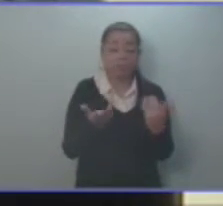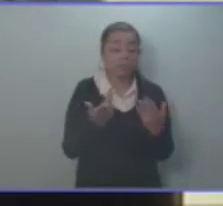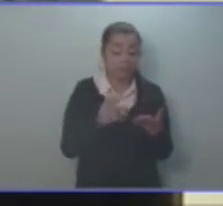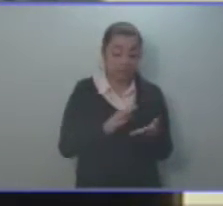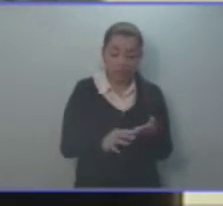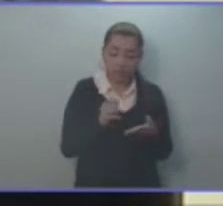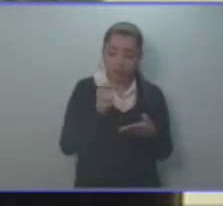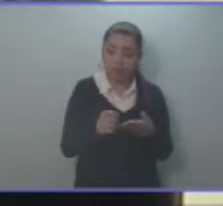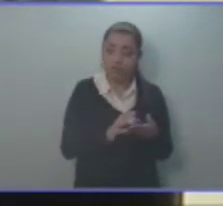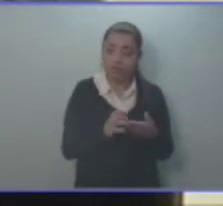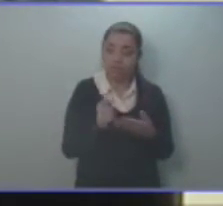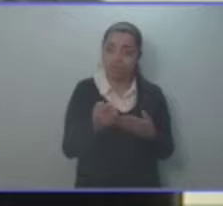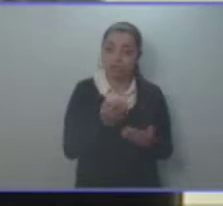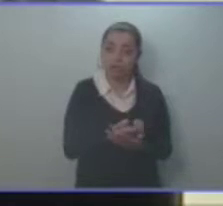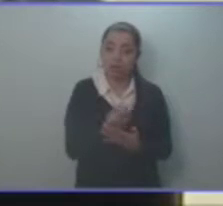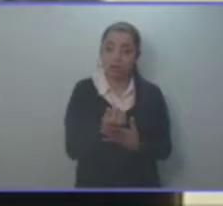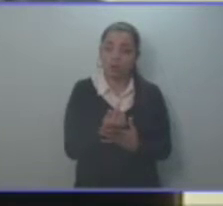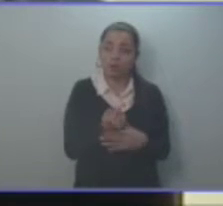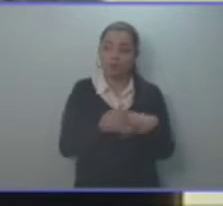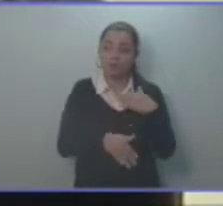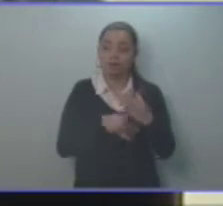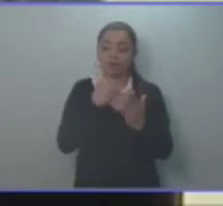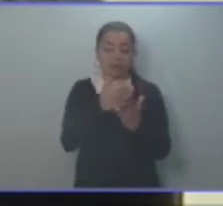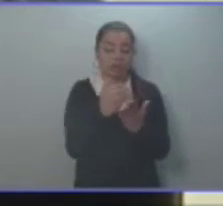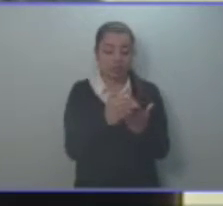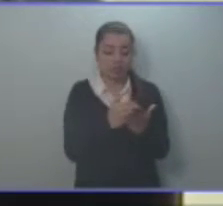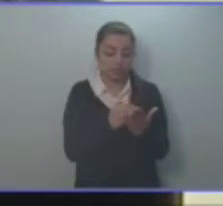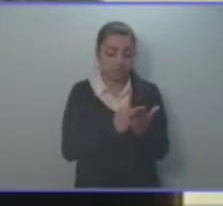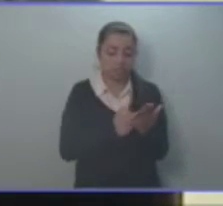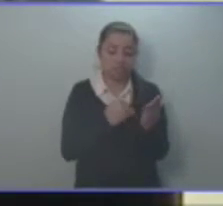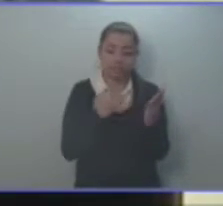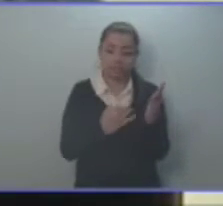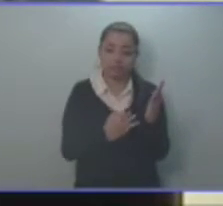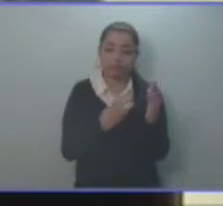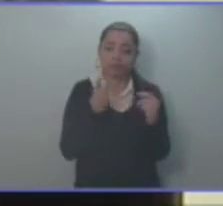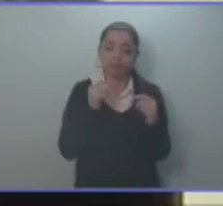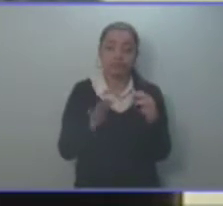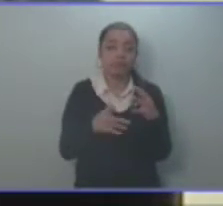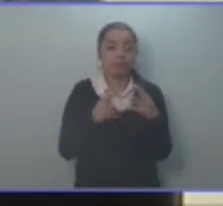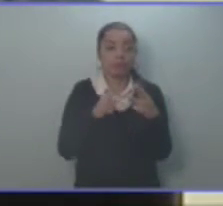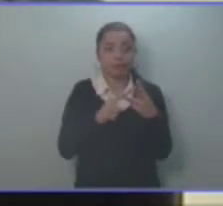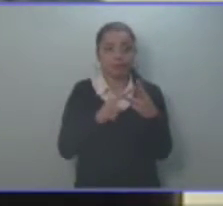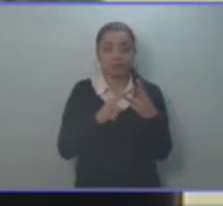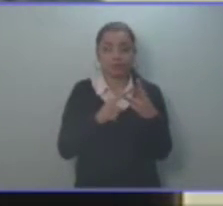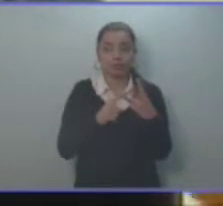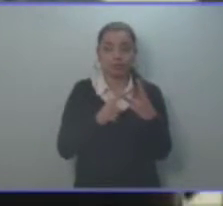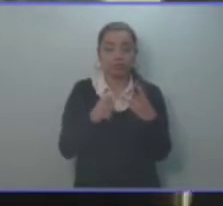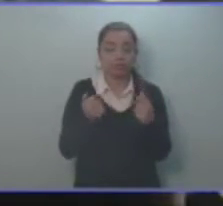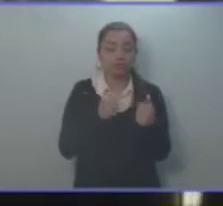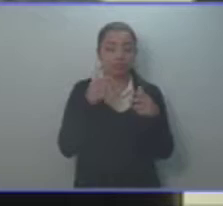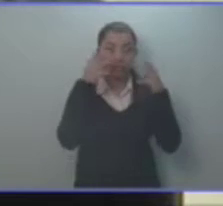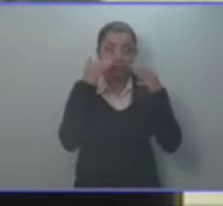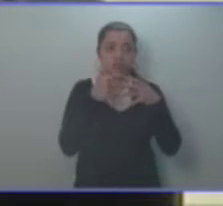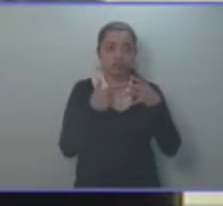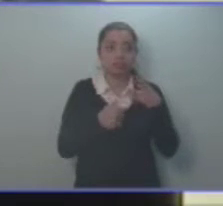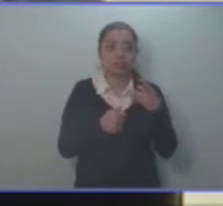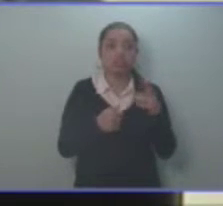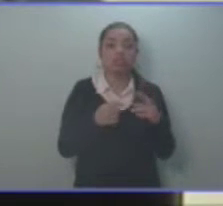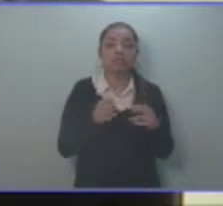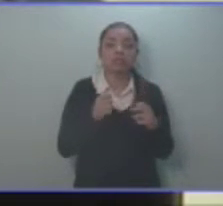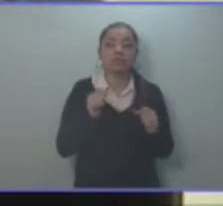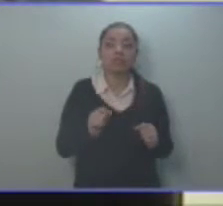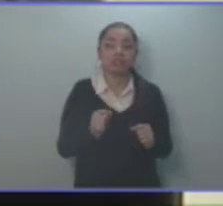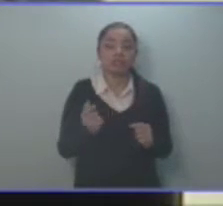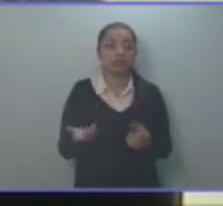económica y cumplimiento con los requisitos establecidos en la misma. Romanos III, que de conformidad a lo establecido de la referida ley, se